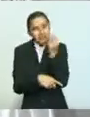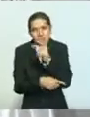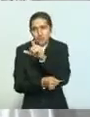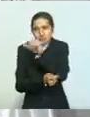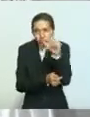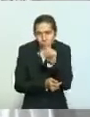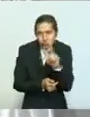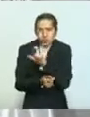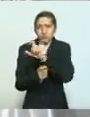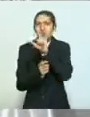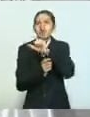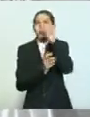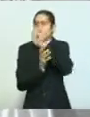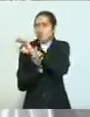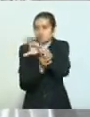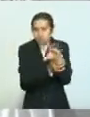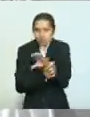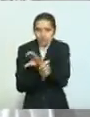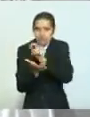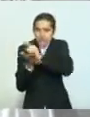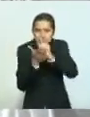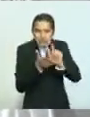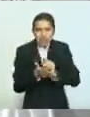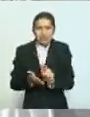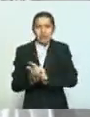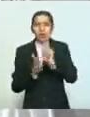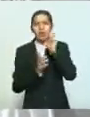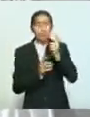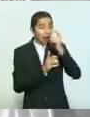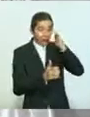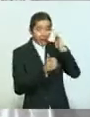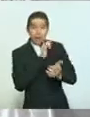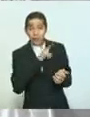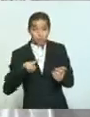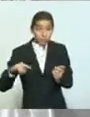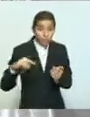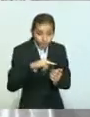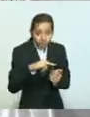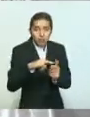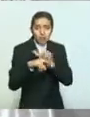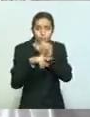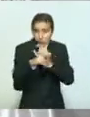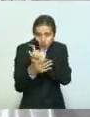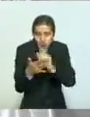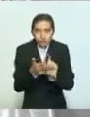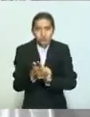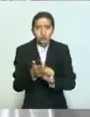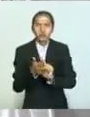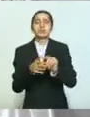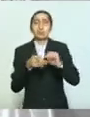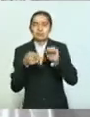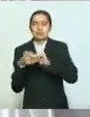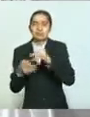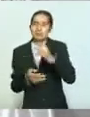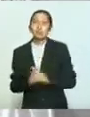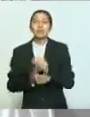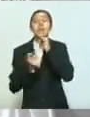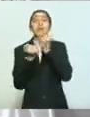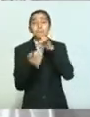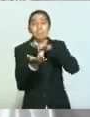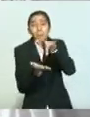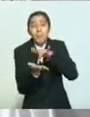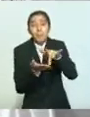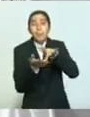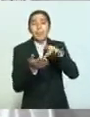unidades cada vez que terminen un trayecto. En cuanto a los apoyos para los negocios familiares,